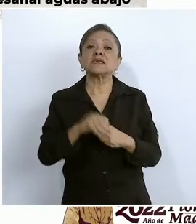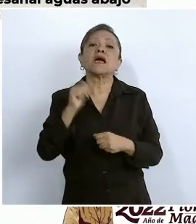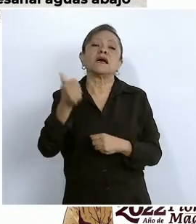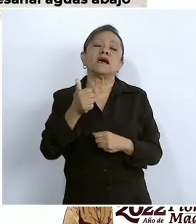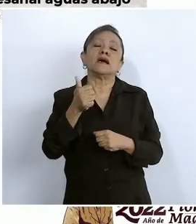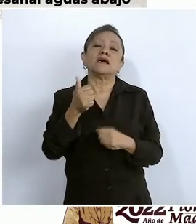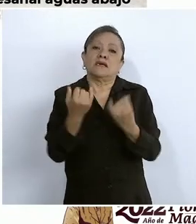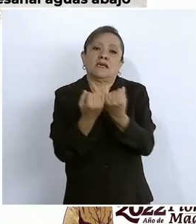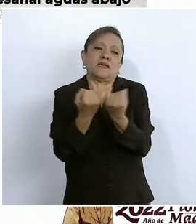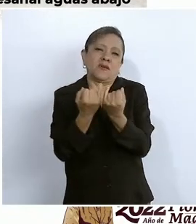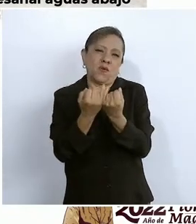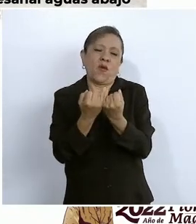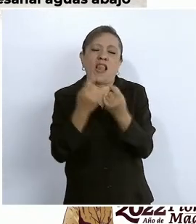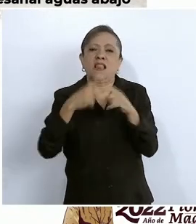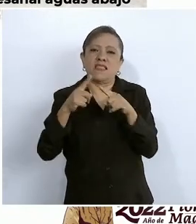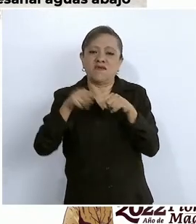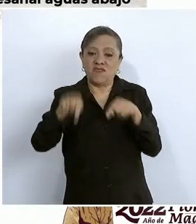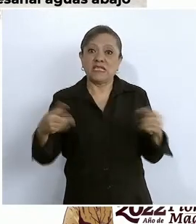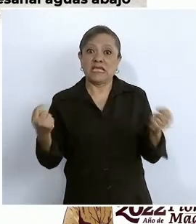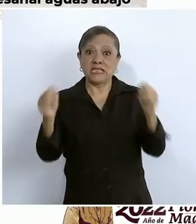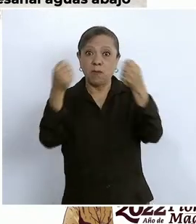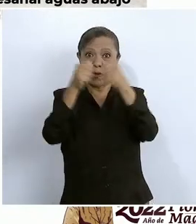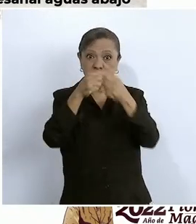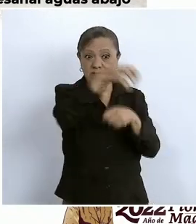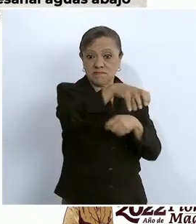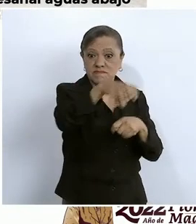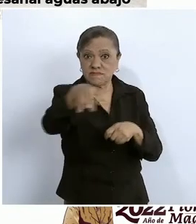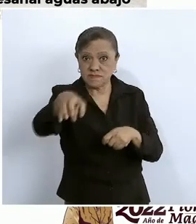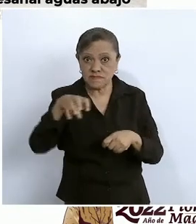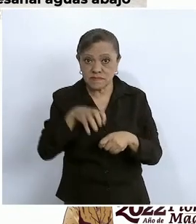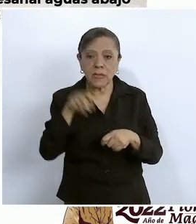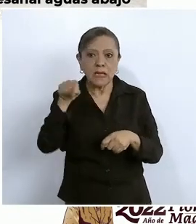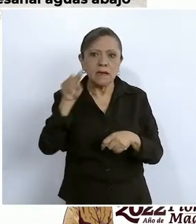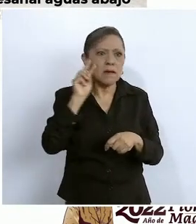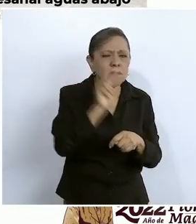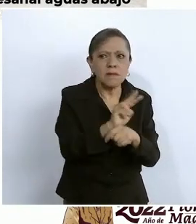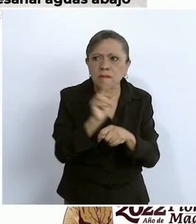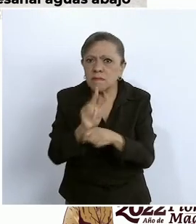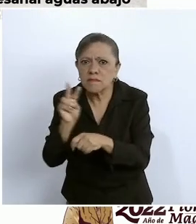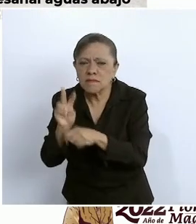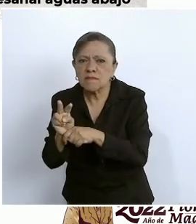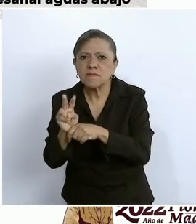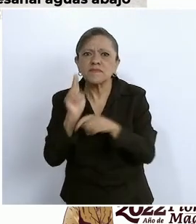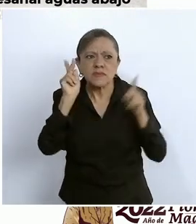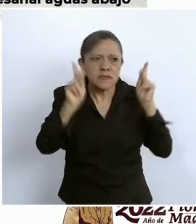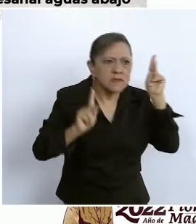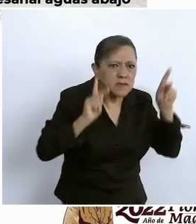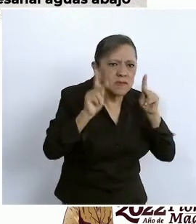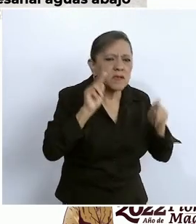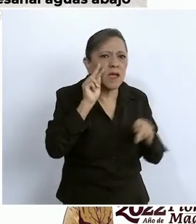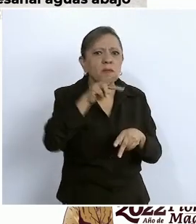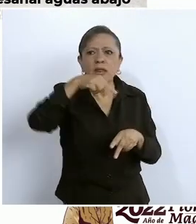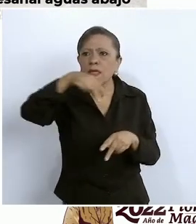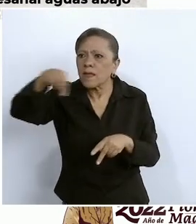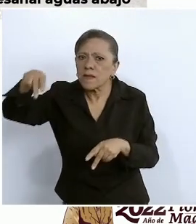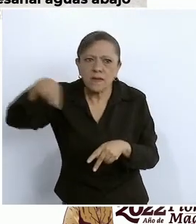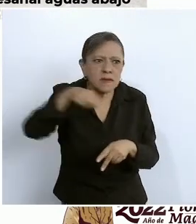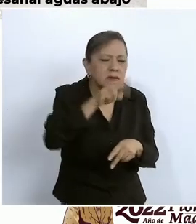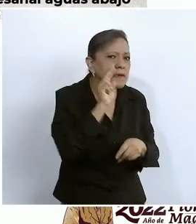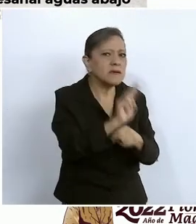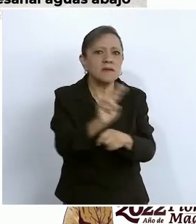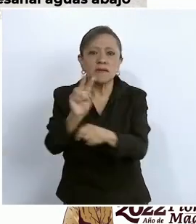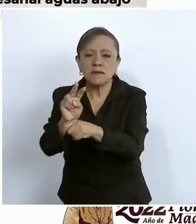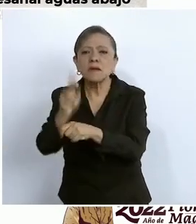Chisco y Bocanegra, para entender sus necesidades y preocupaciones y nos dimos a la tarea de realizar las obras para una adecuada